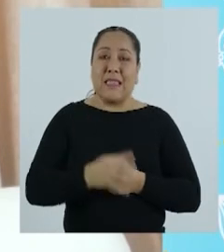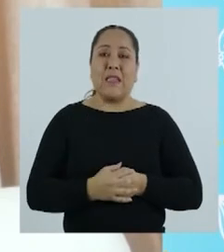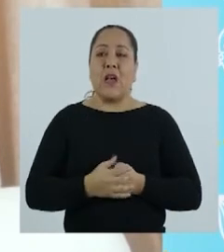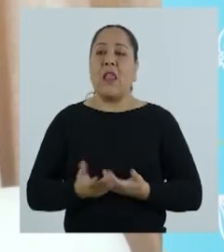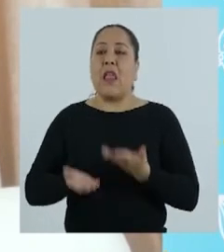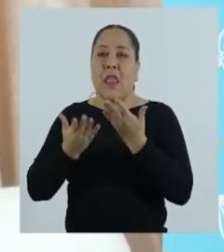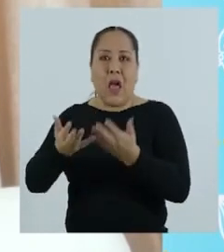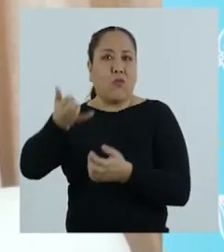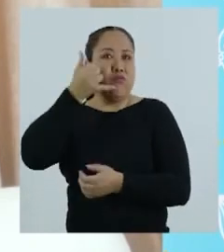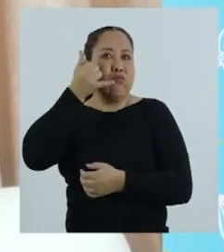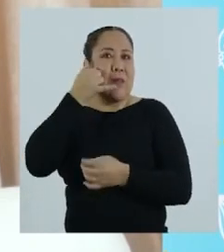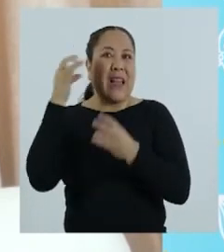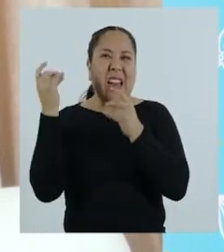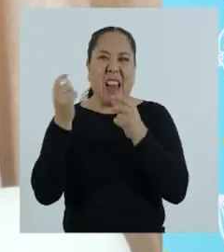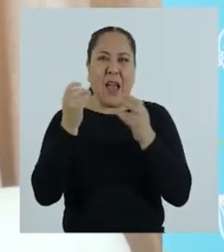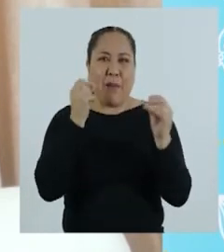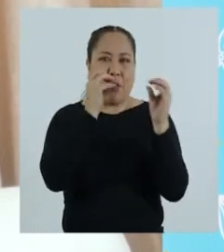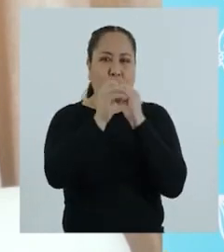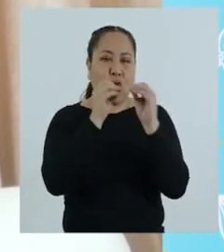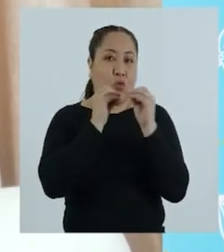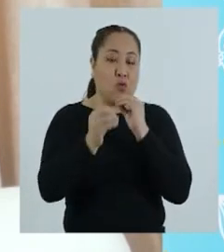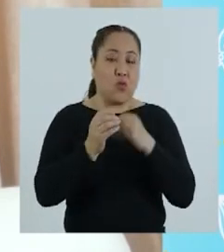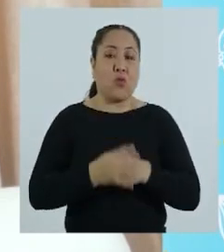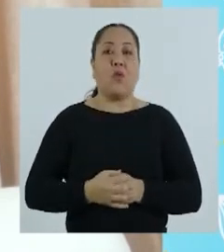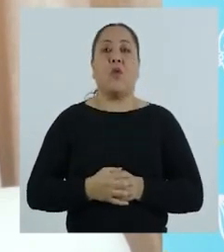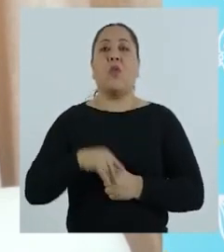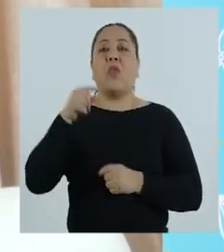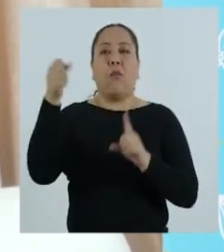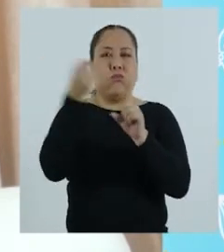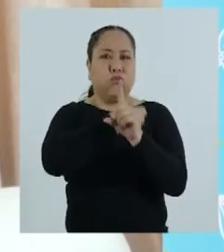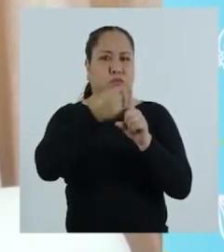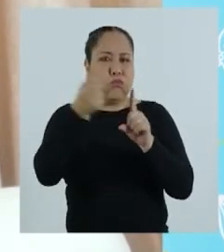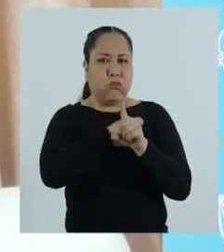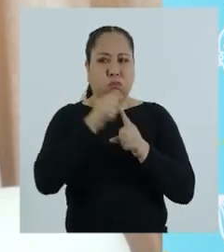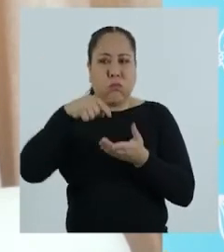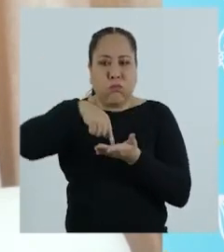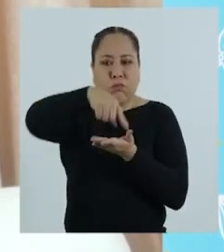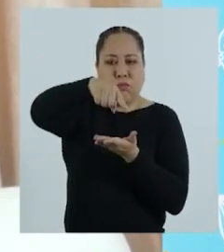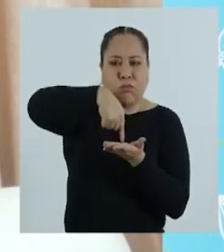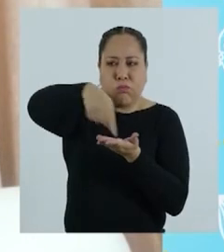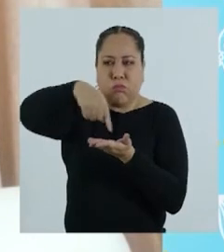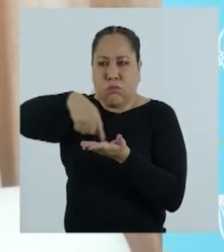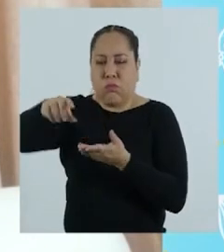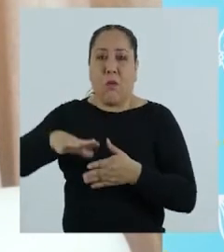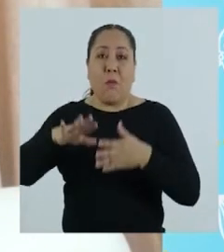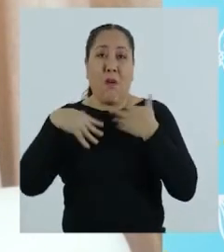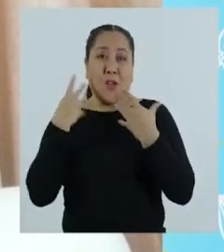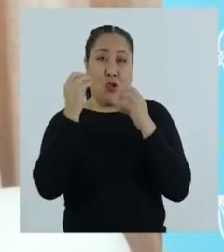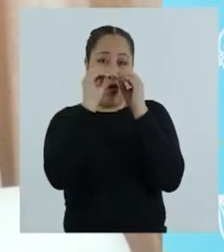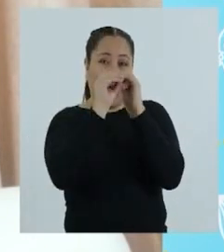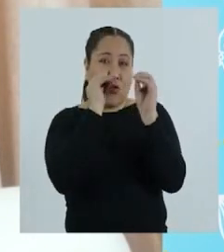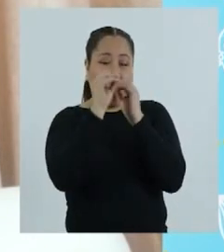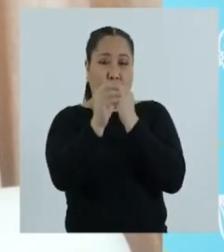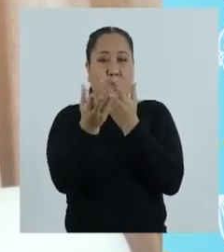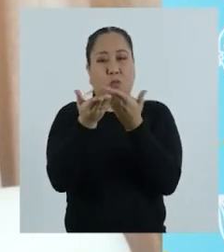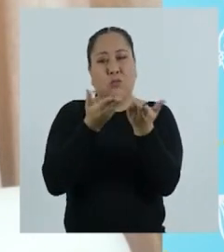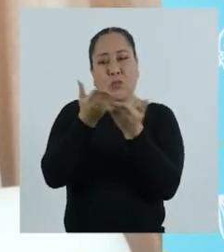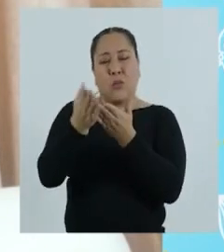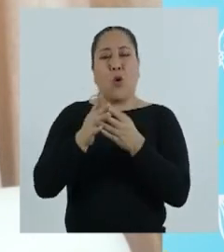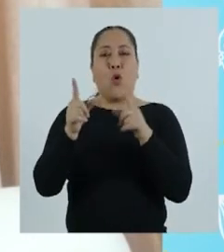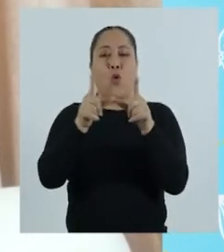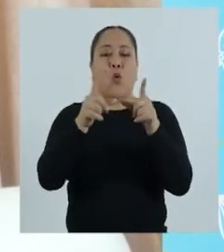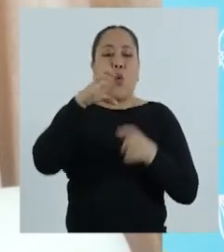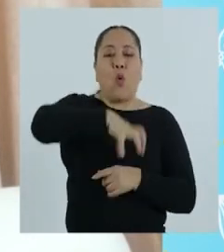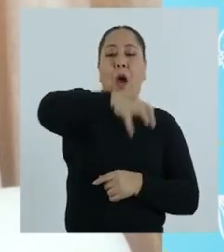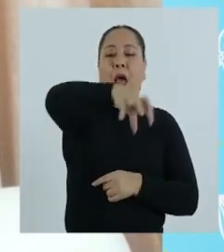Vulnerables, la cual van a atender inmediatamente una situación de violencia para derivarlos y poder